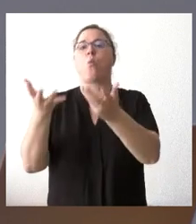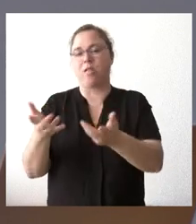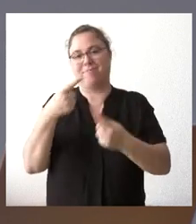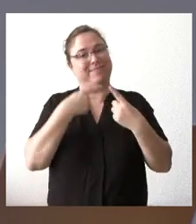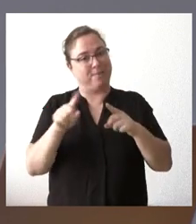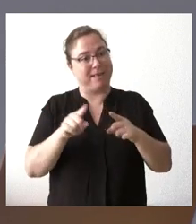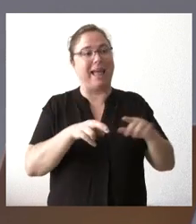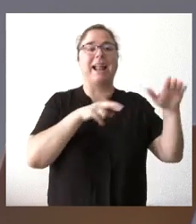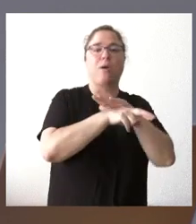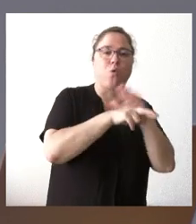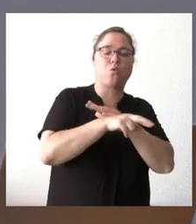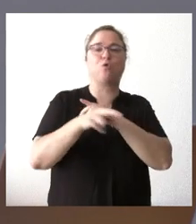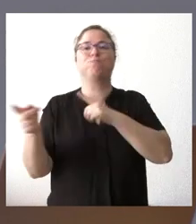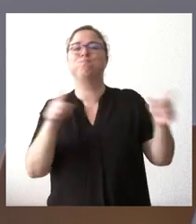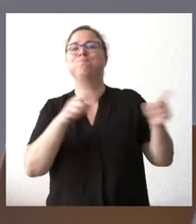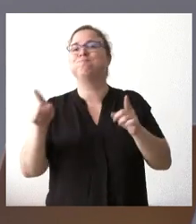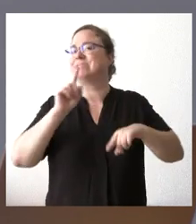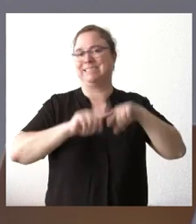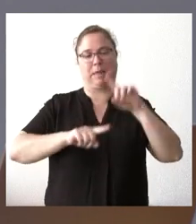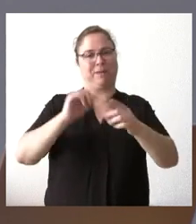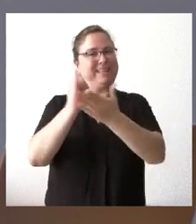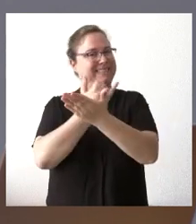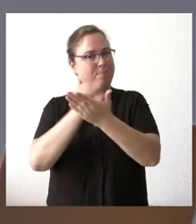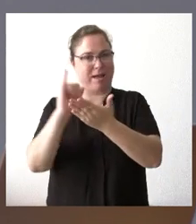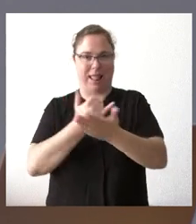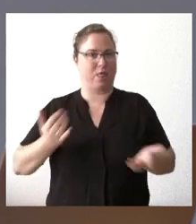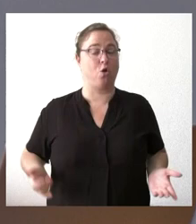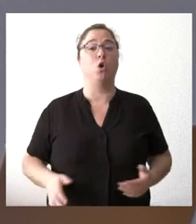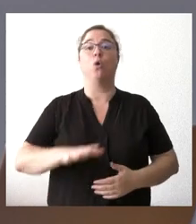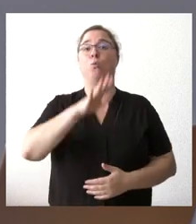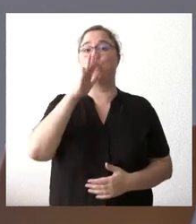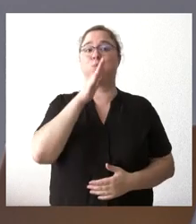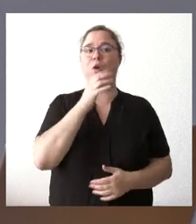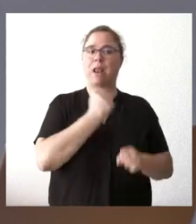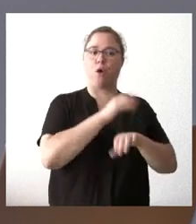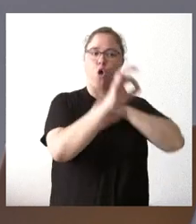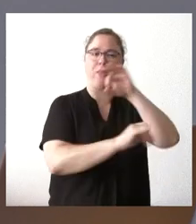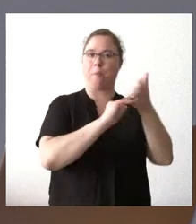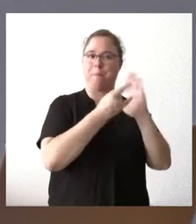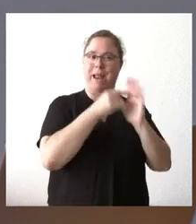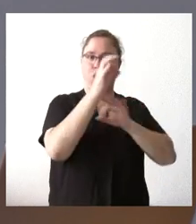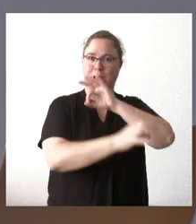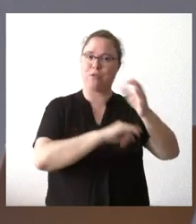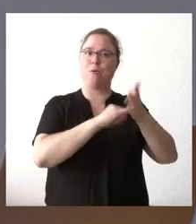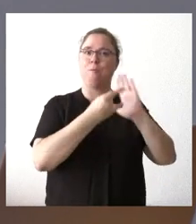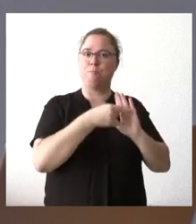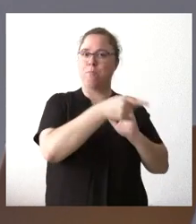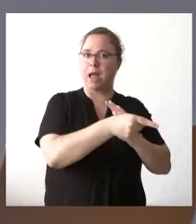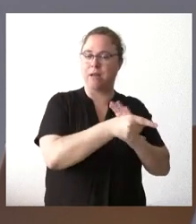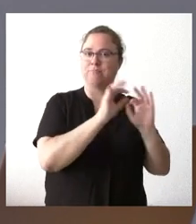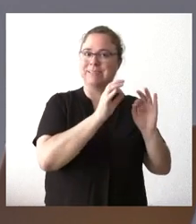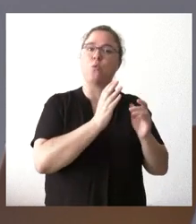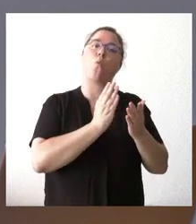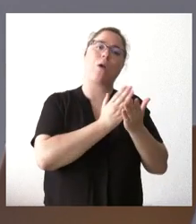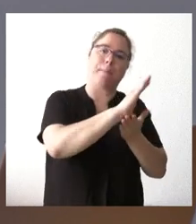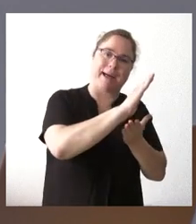los medios que están en un determinado incendio es otra, porque el operativo de la Junta de Castilla y León o la parte del operativo de la